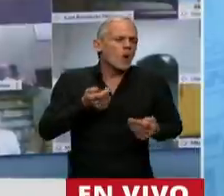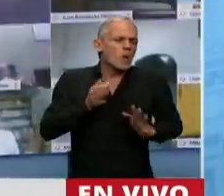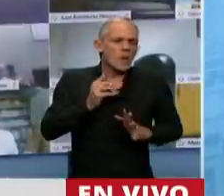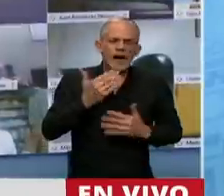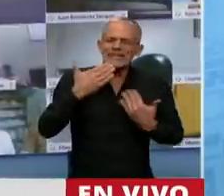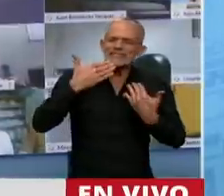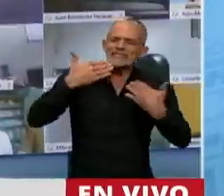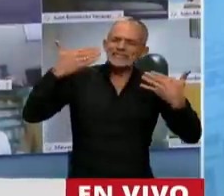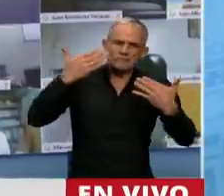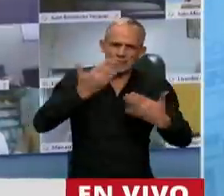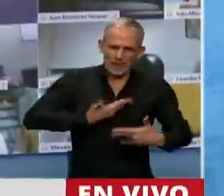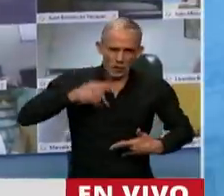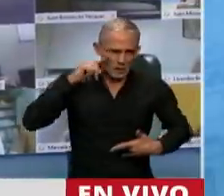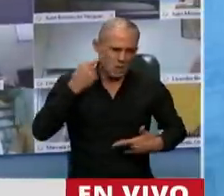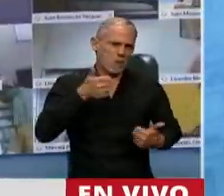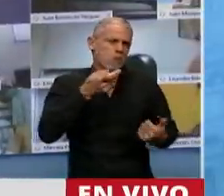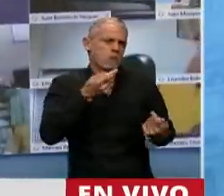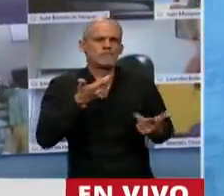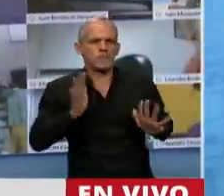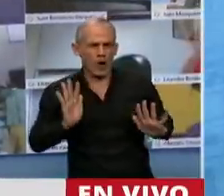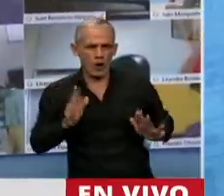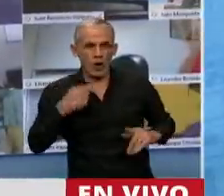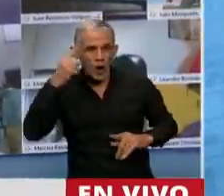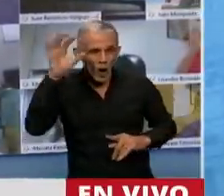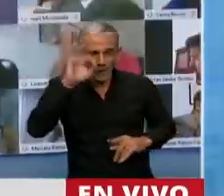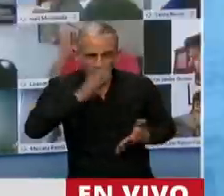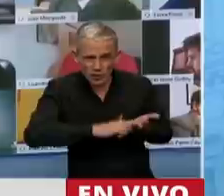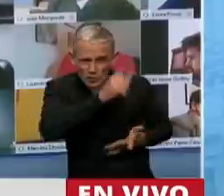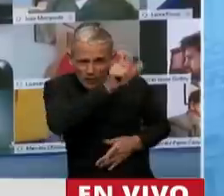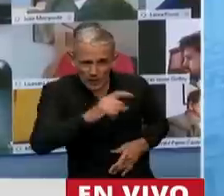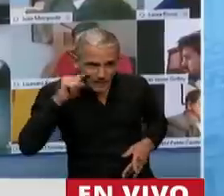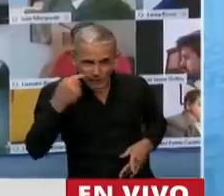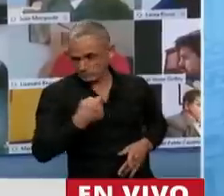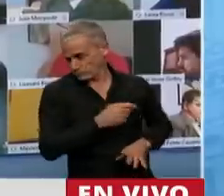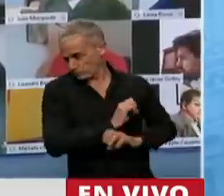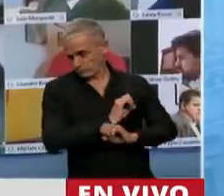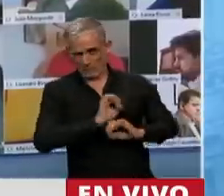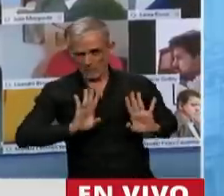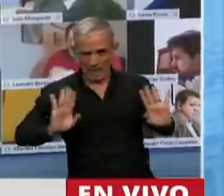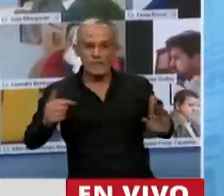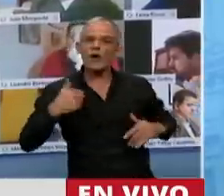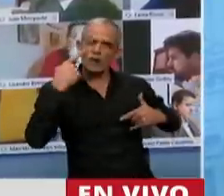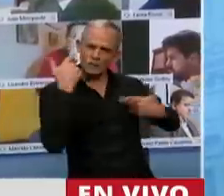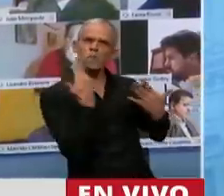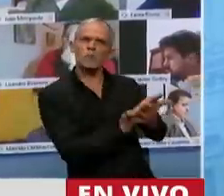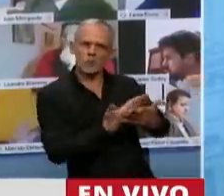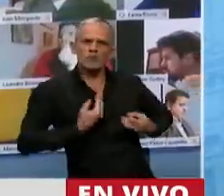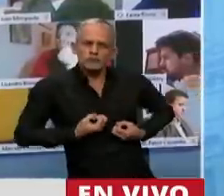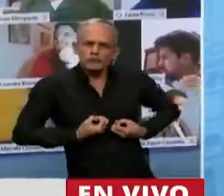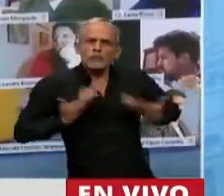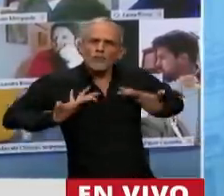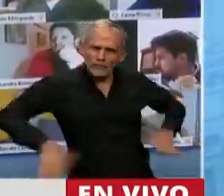actual Presidente de la Nación, tengo la peor de las opiniones de él, pero le tengo que reconocer una cierta franqueza